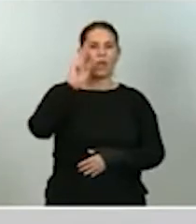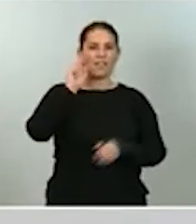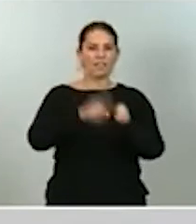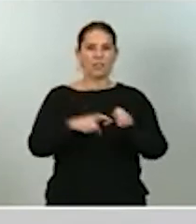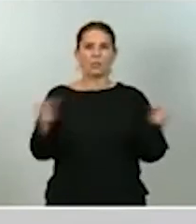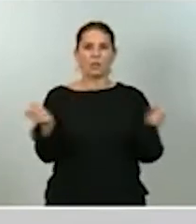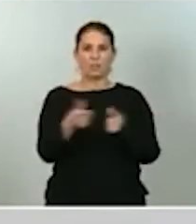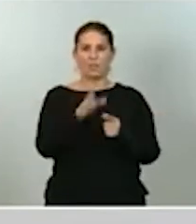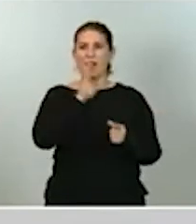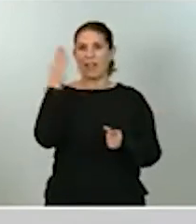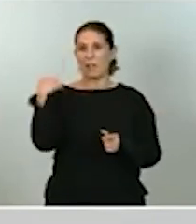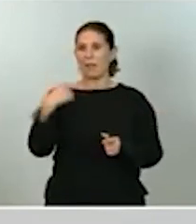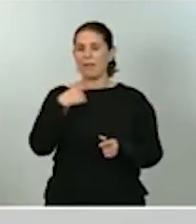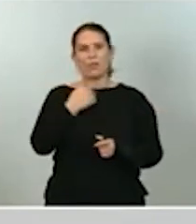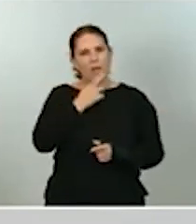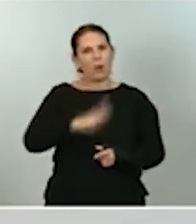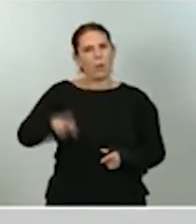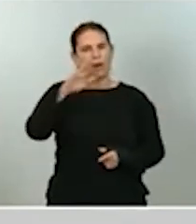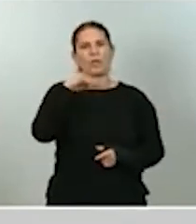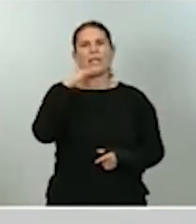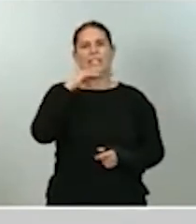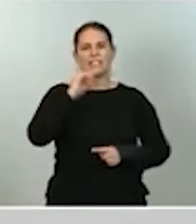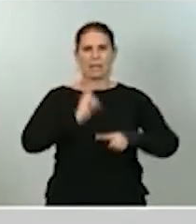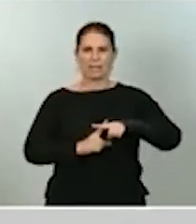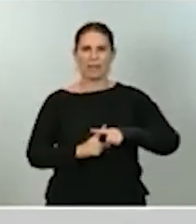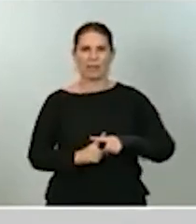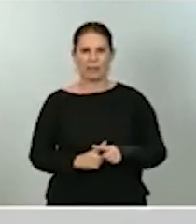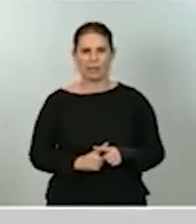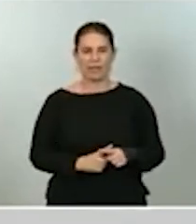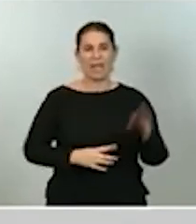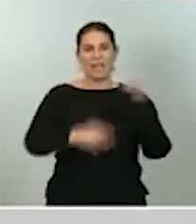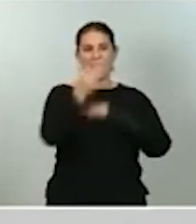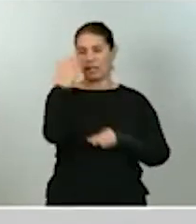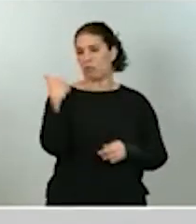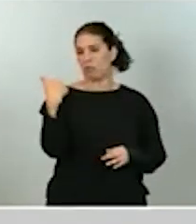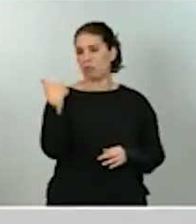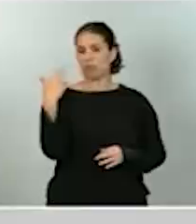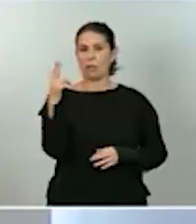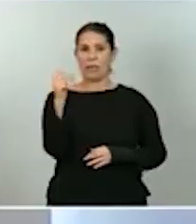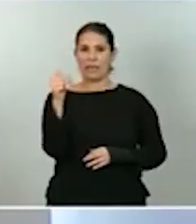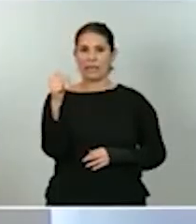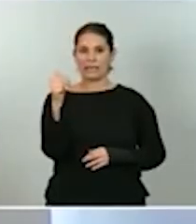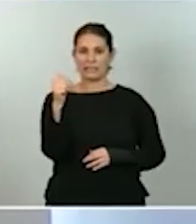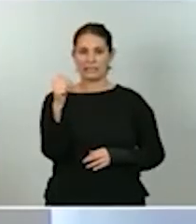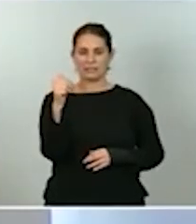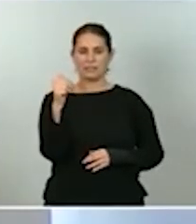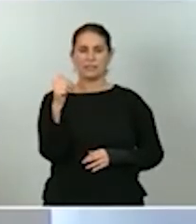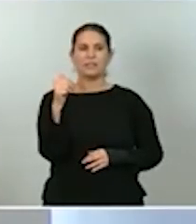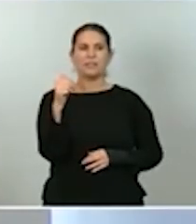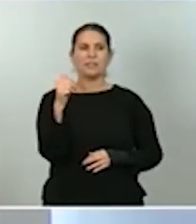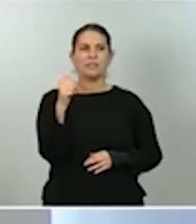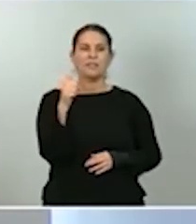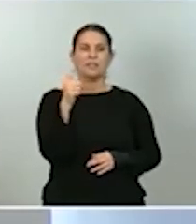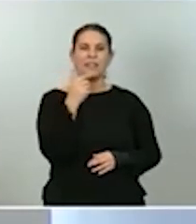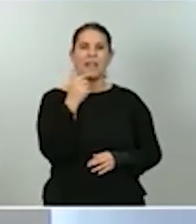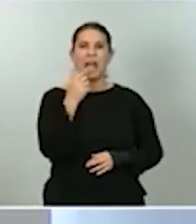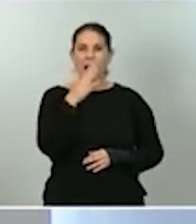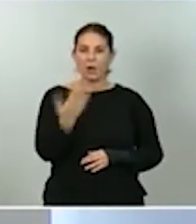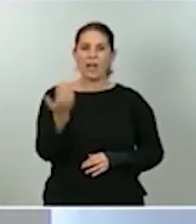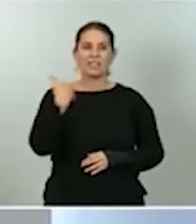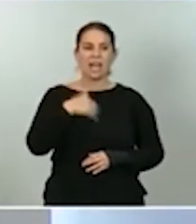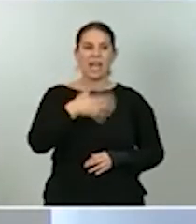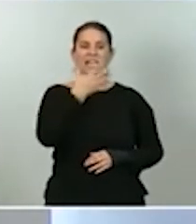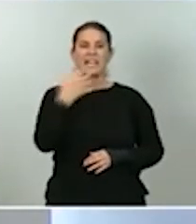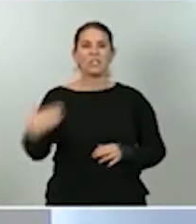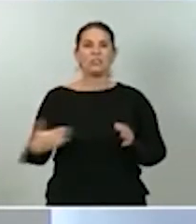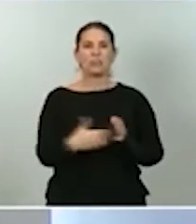De hecho, según los datos más recientes del pasado viernes, de afiliación el pasado viernes, hay más de 500.000 afiliados